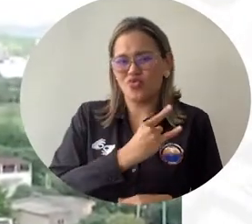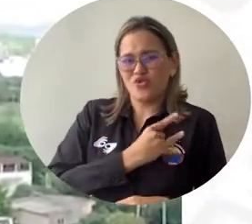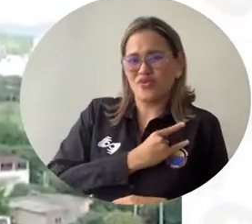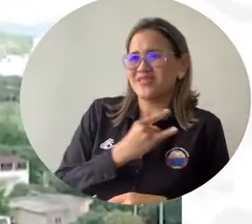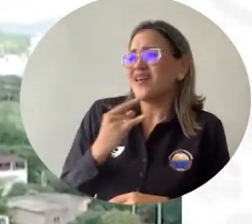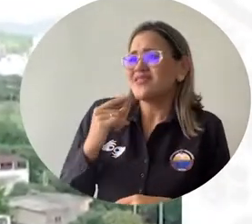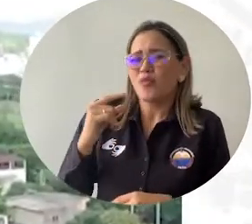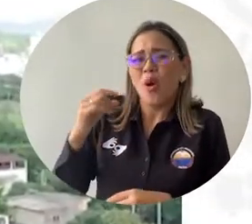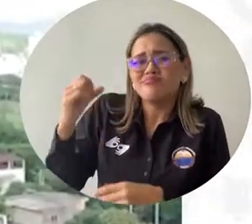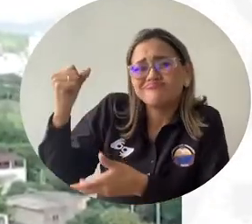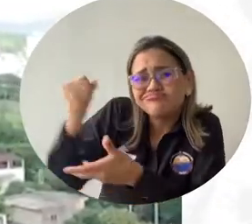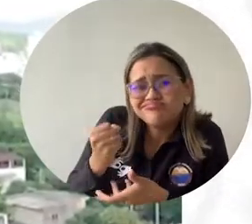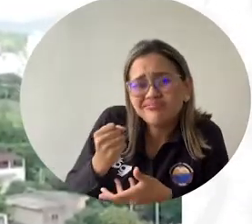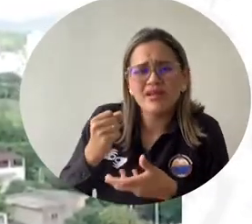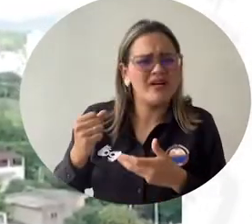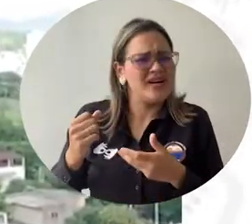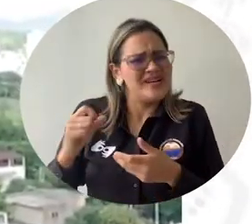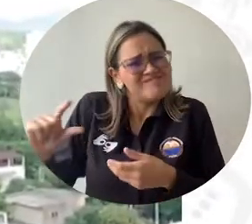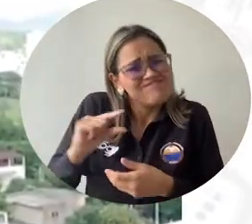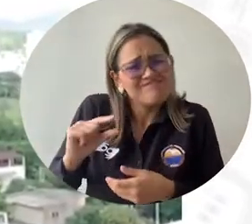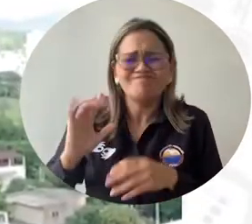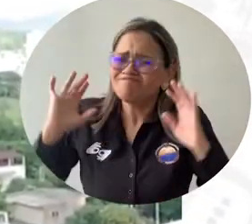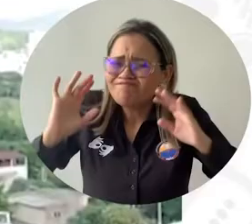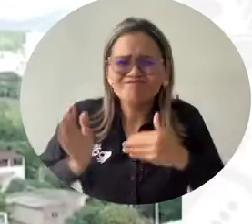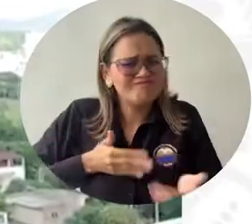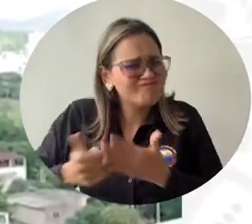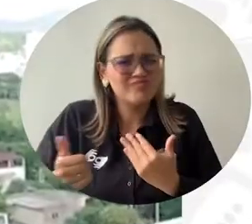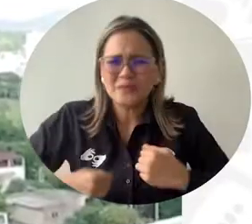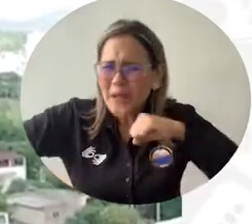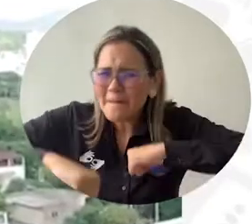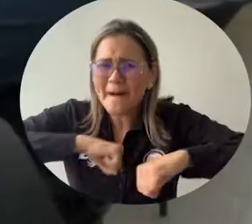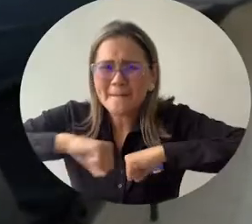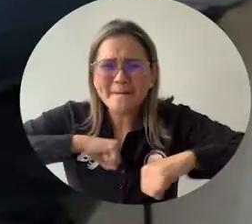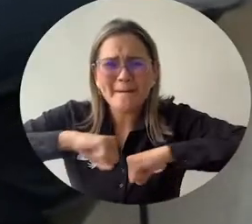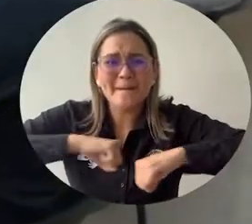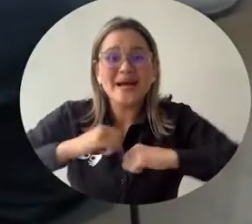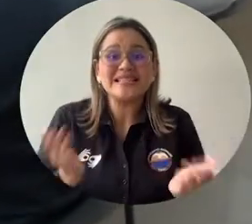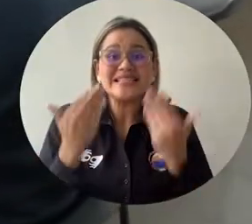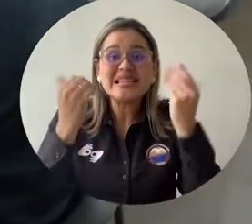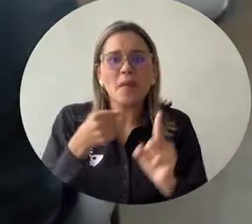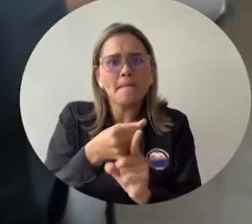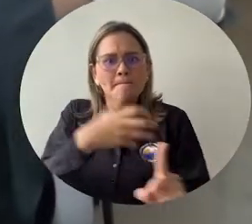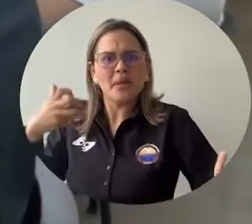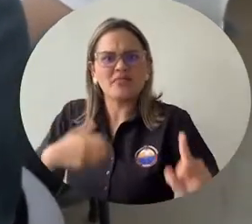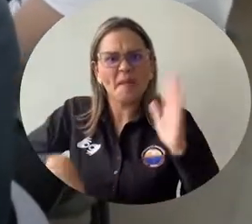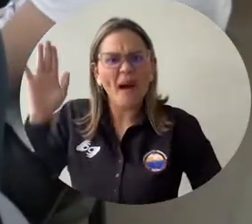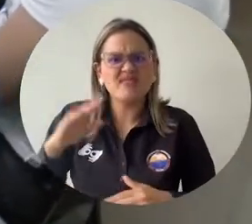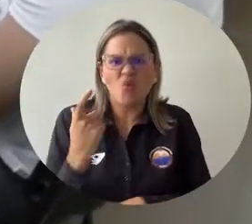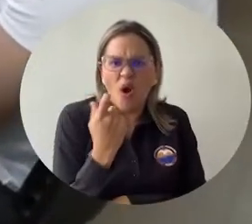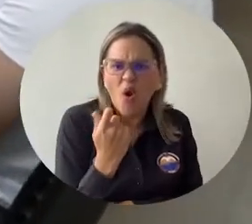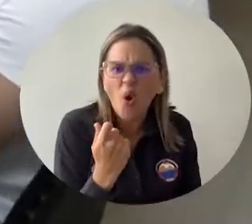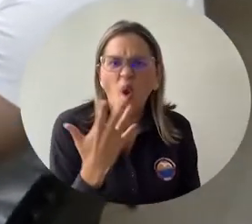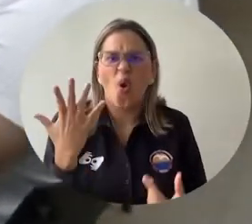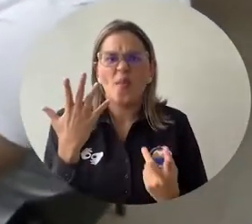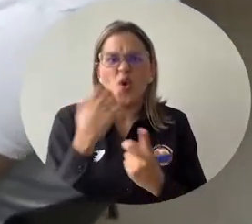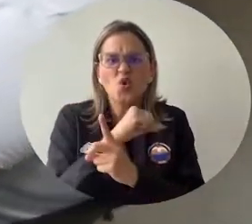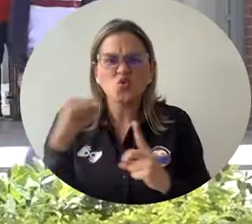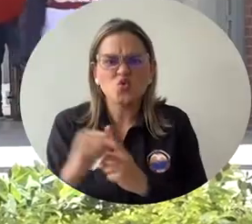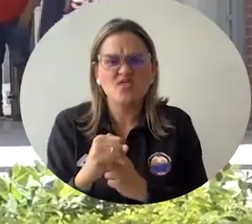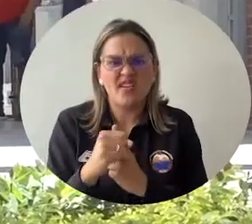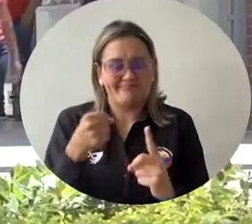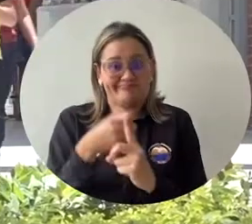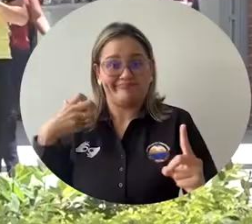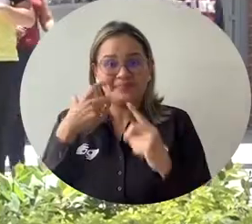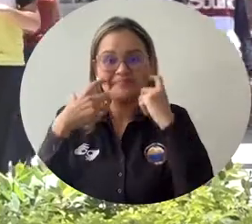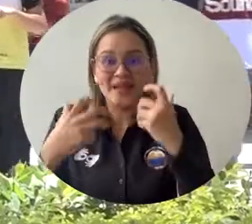el presupuesto de la universidad, han logrado impactar en la sociedad de manera económica y social.